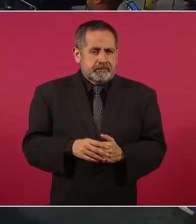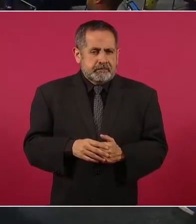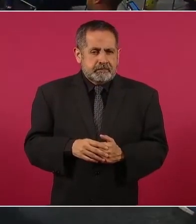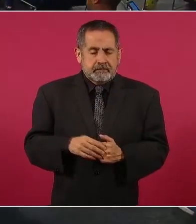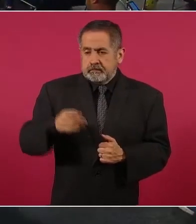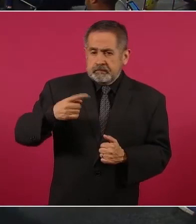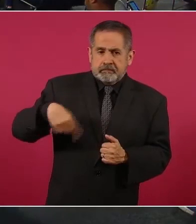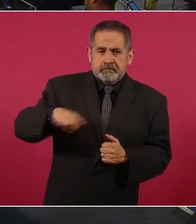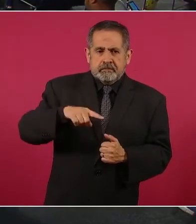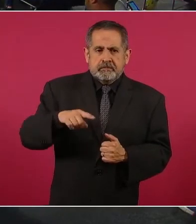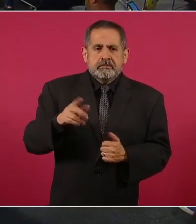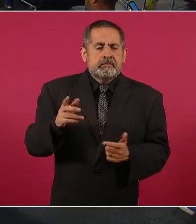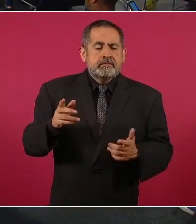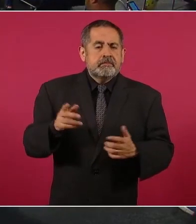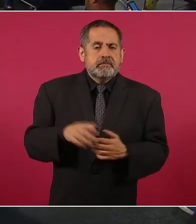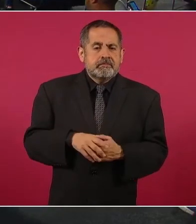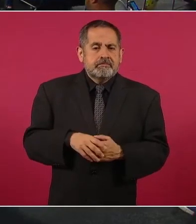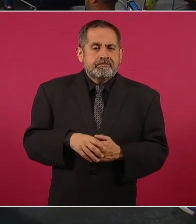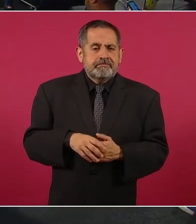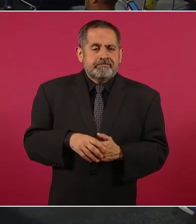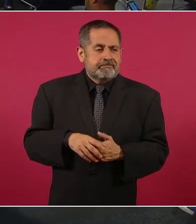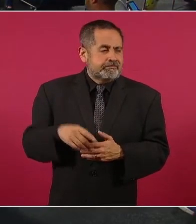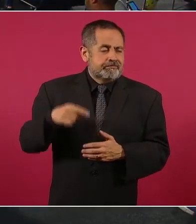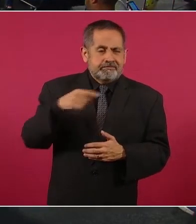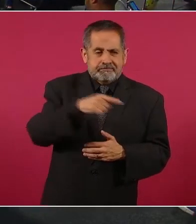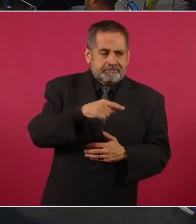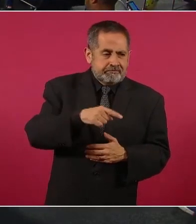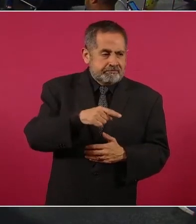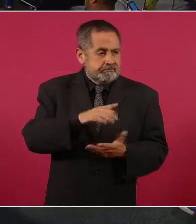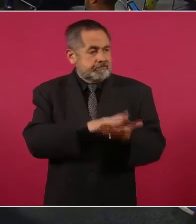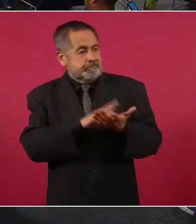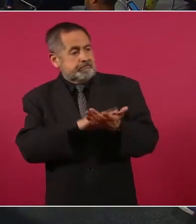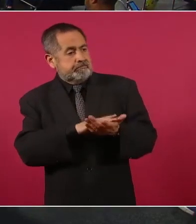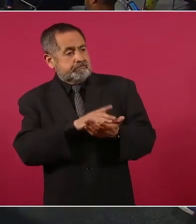le reconozca a estos corruptos